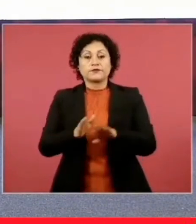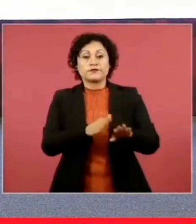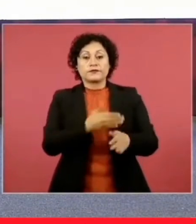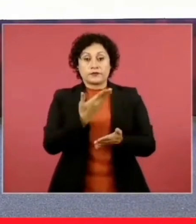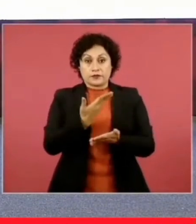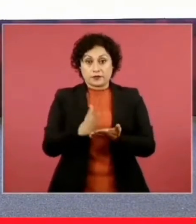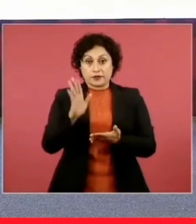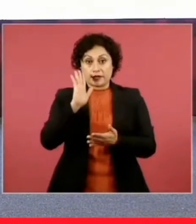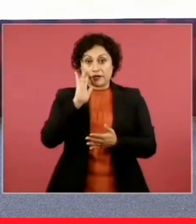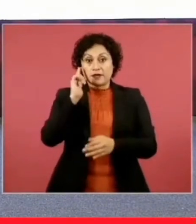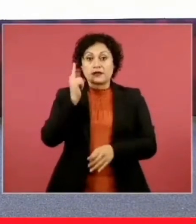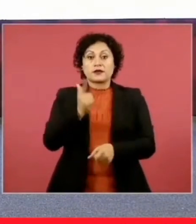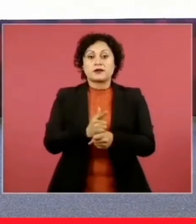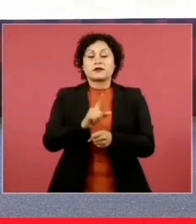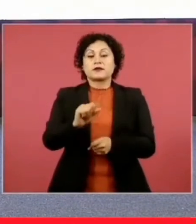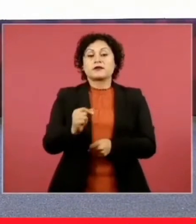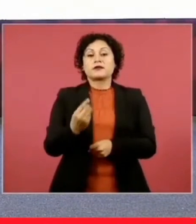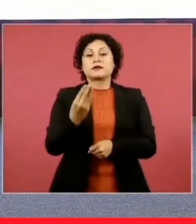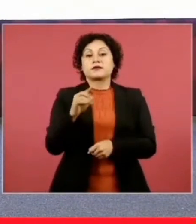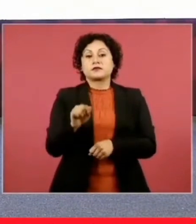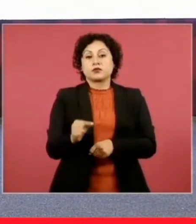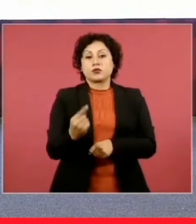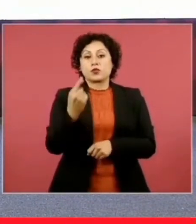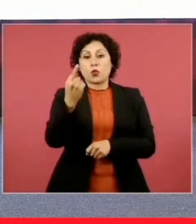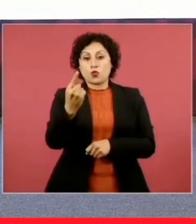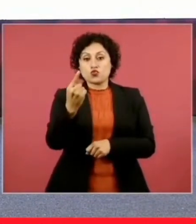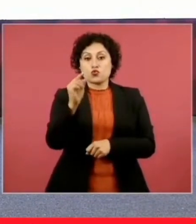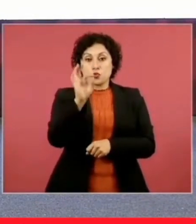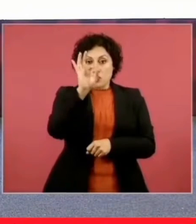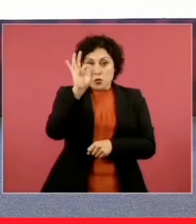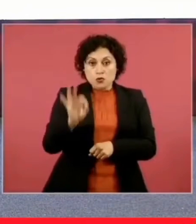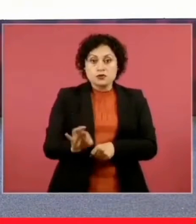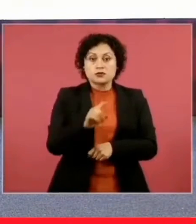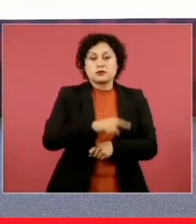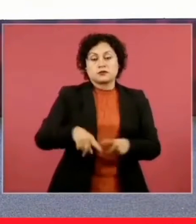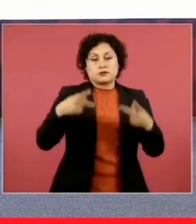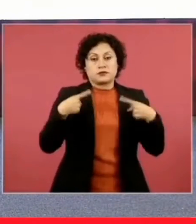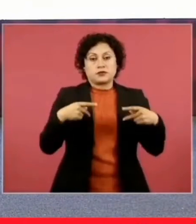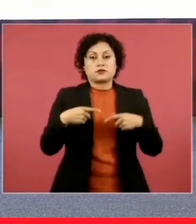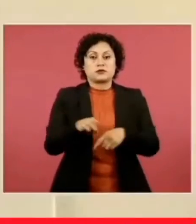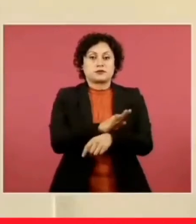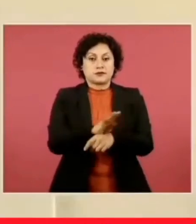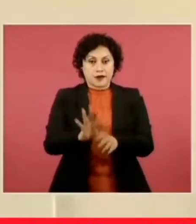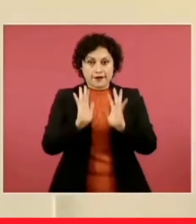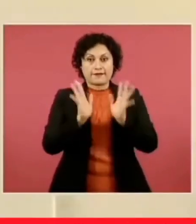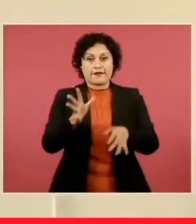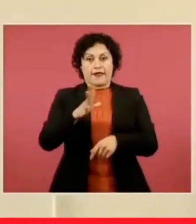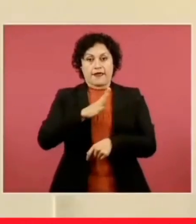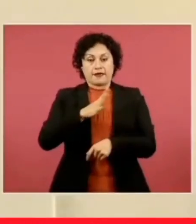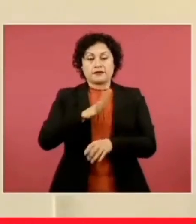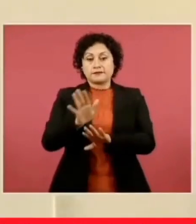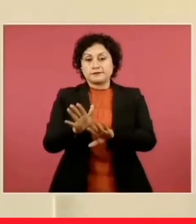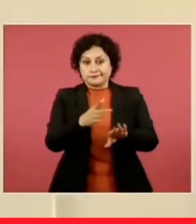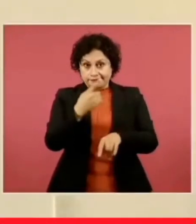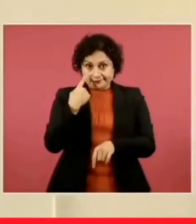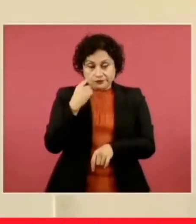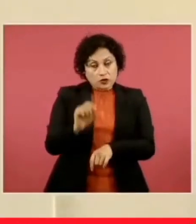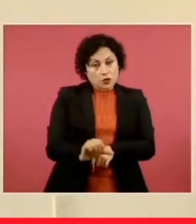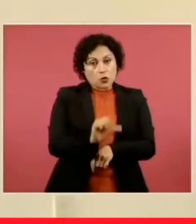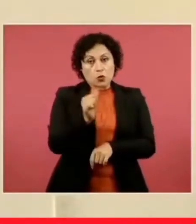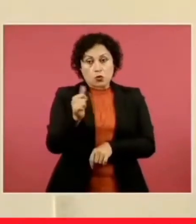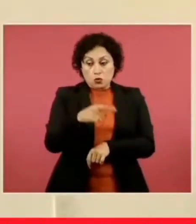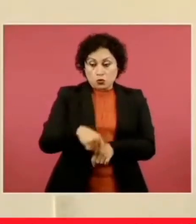73.1 por ciento de las personas beneficiarias y un número muy importante de ellas